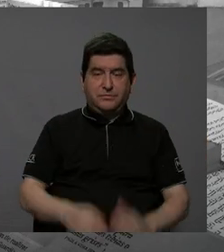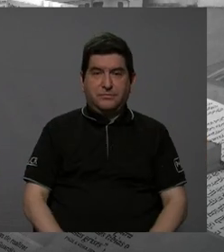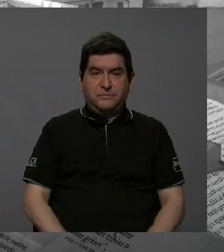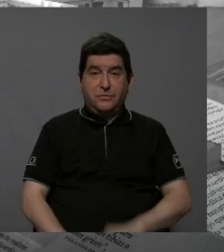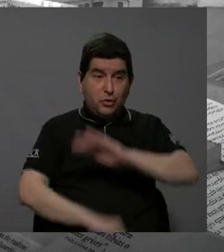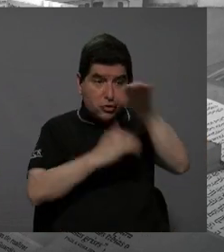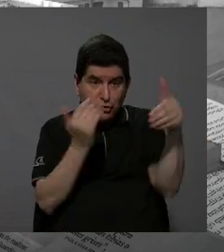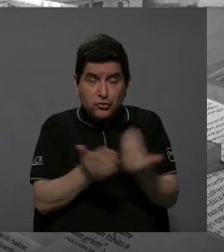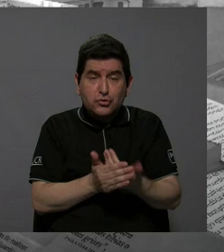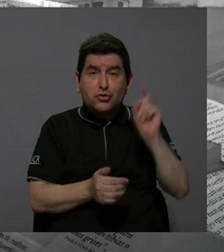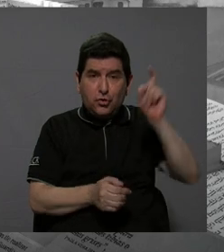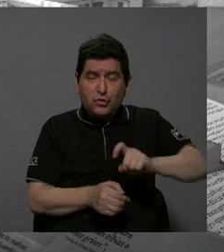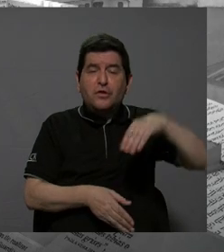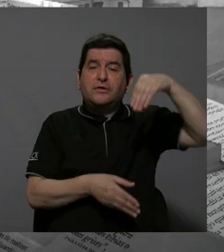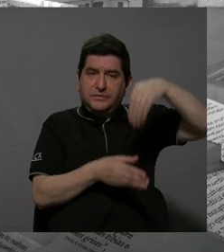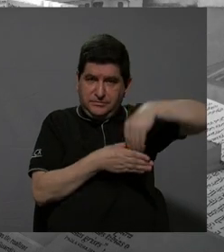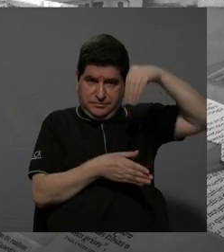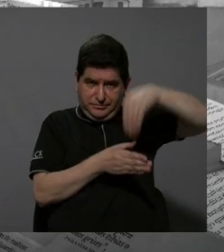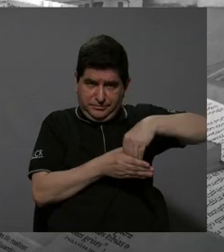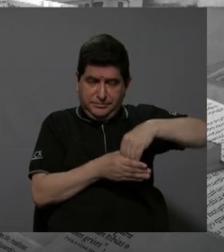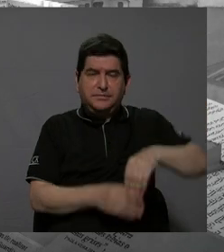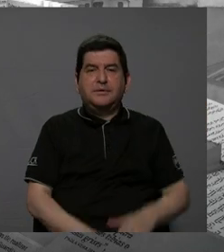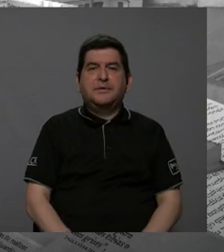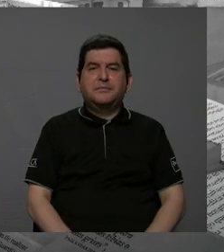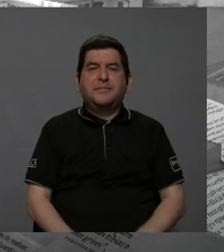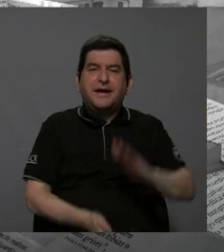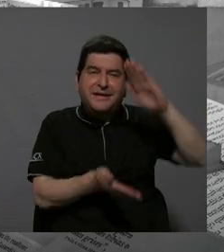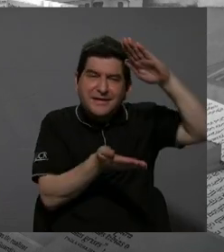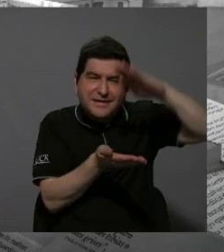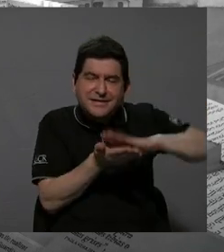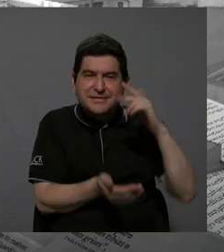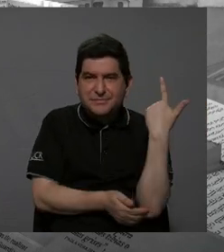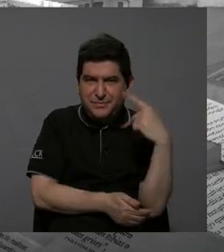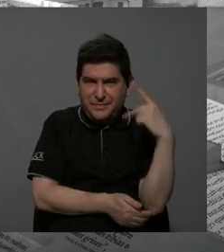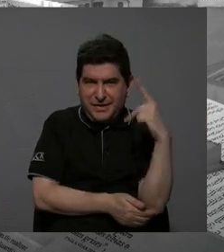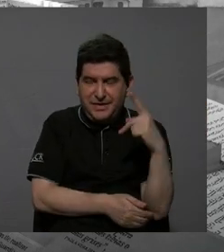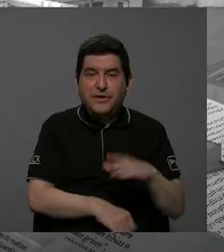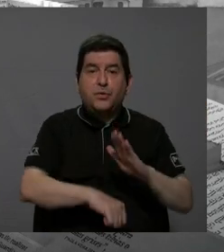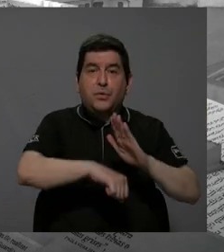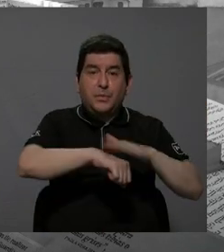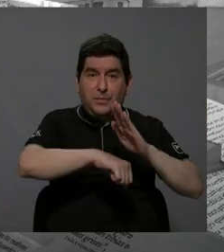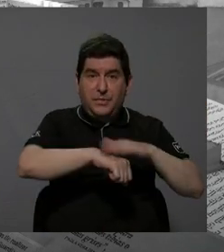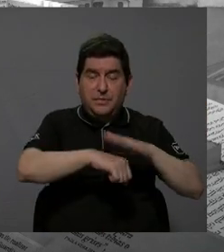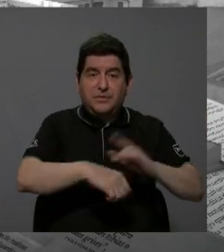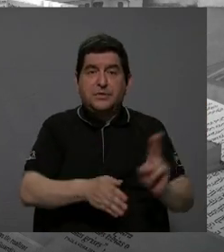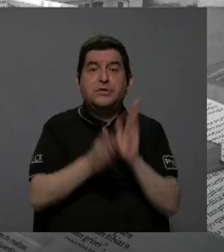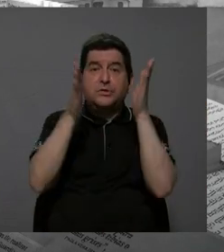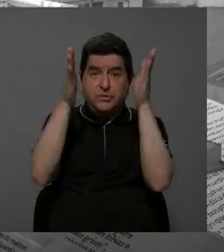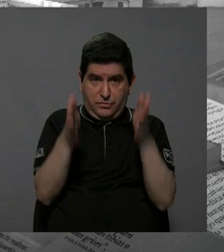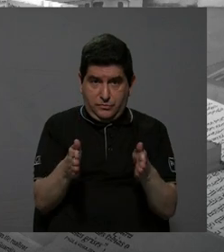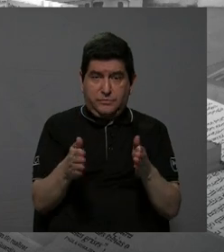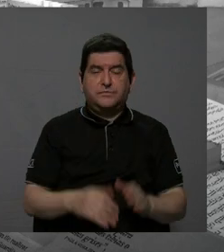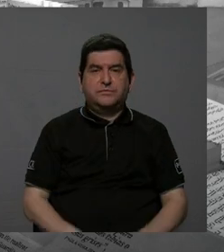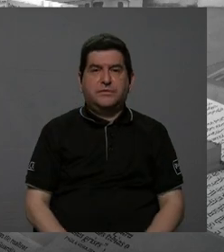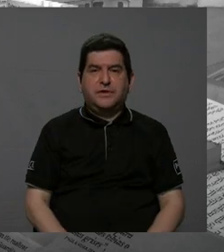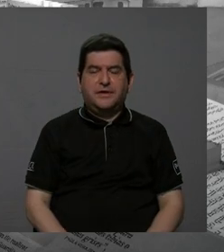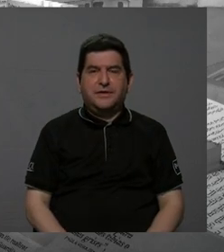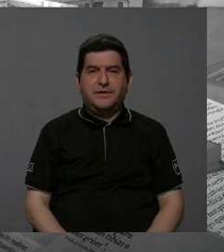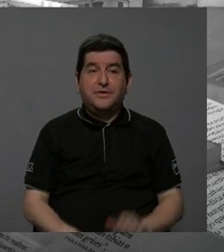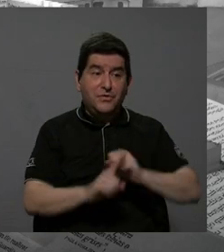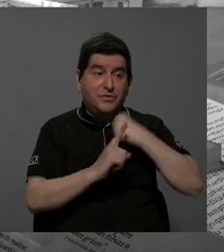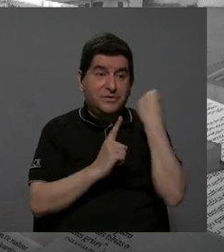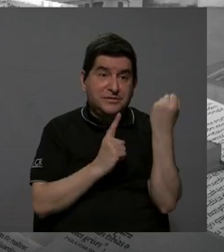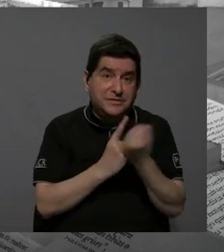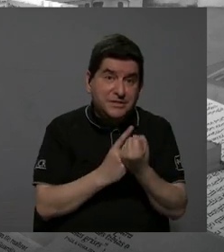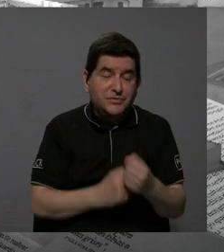Todo esto debería de ser contemplado justamente para minimizar esos riesgos y permitirle a los usuarios vulnerables como